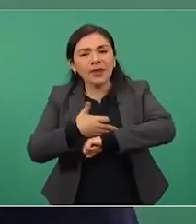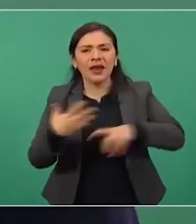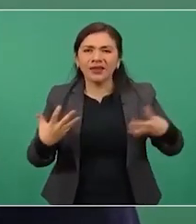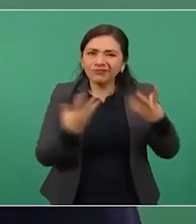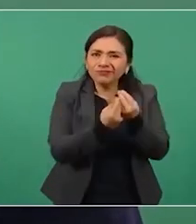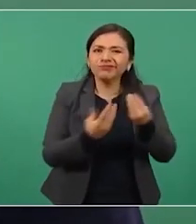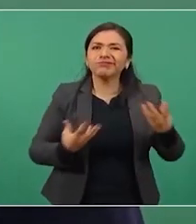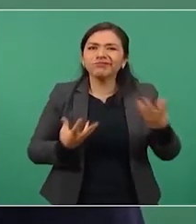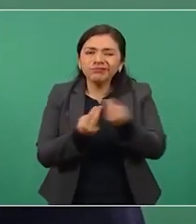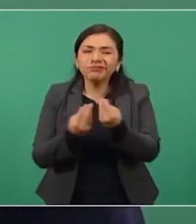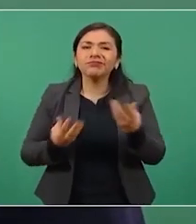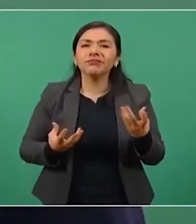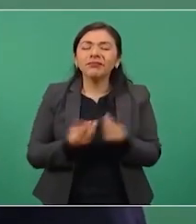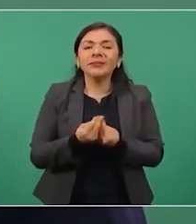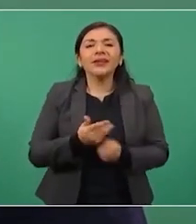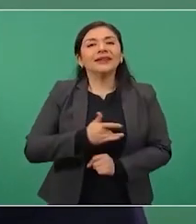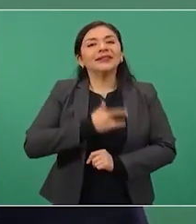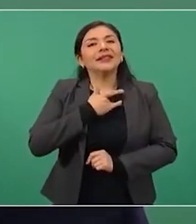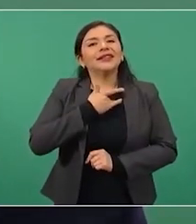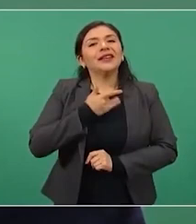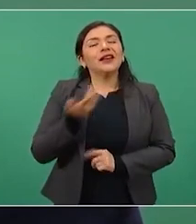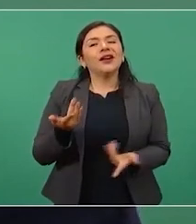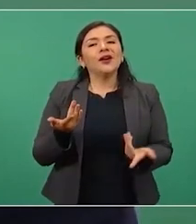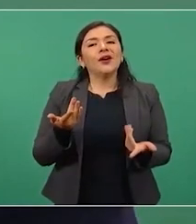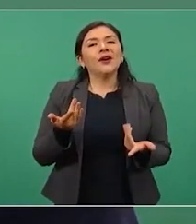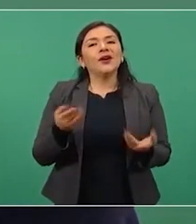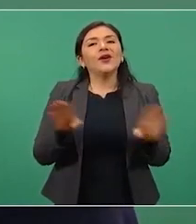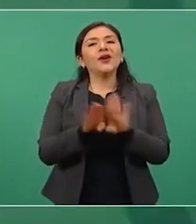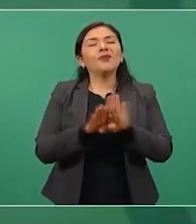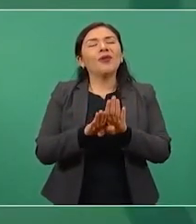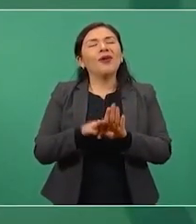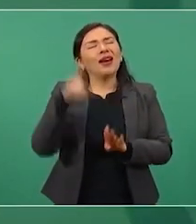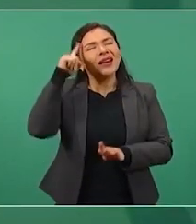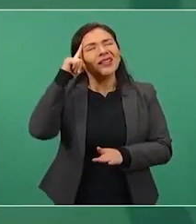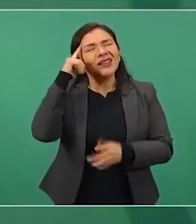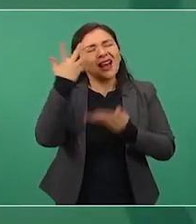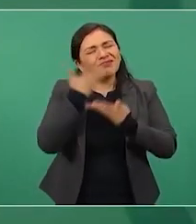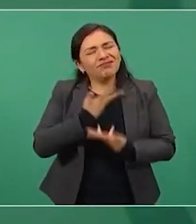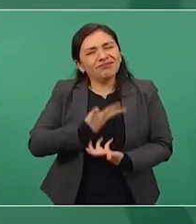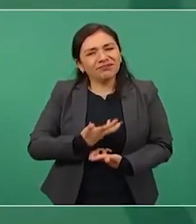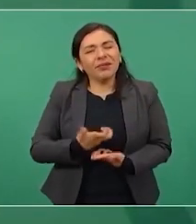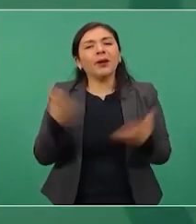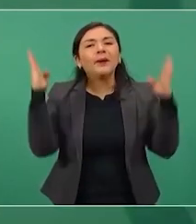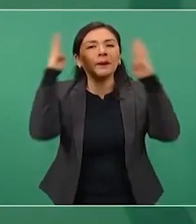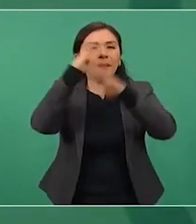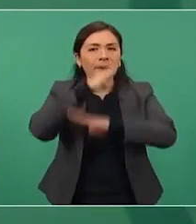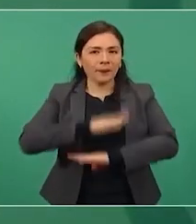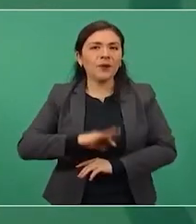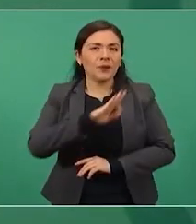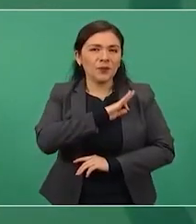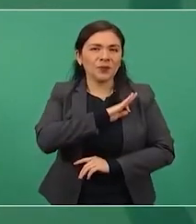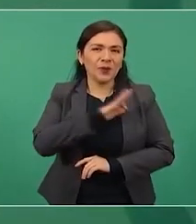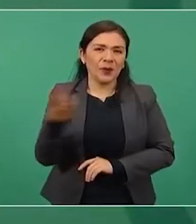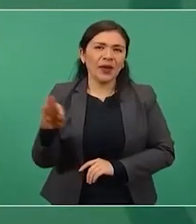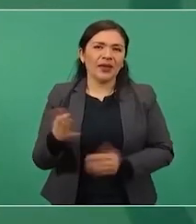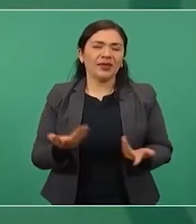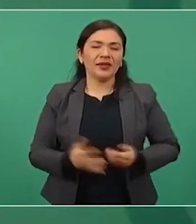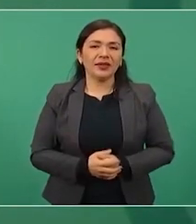atemperar esas